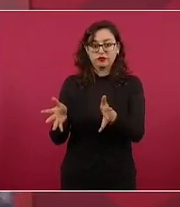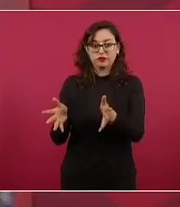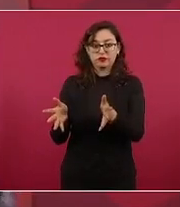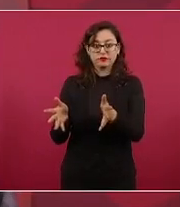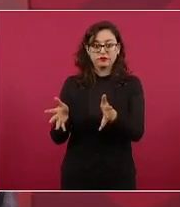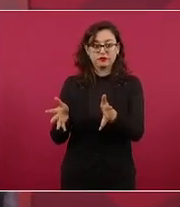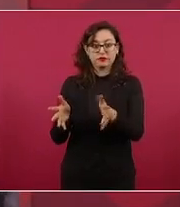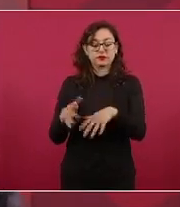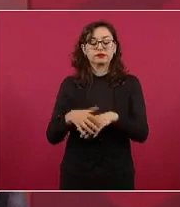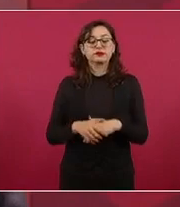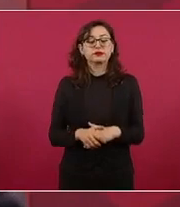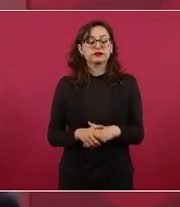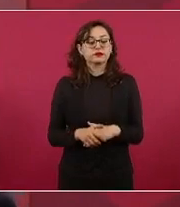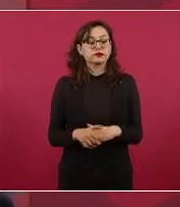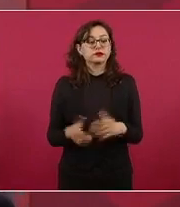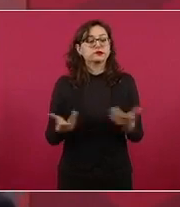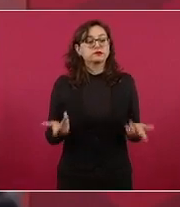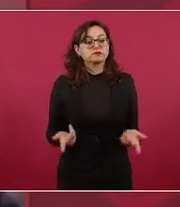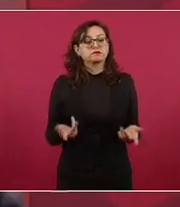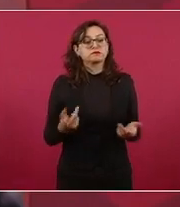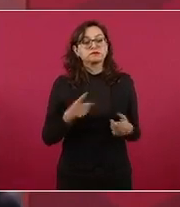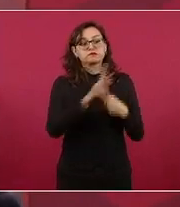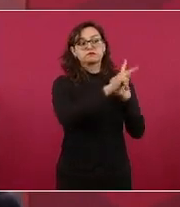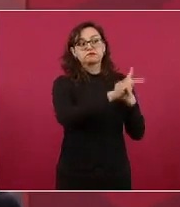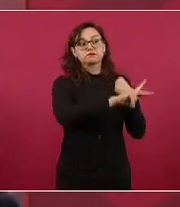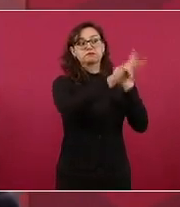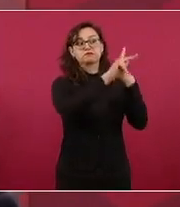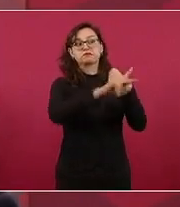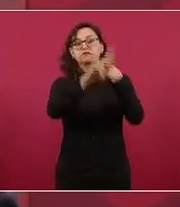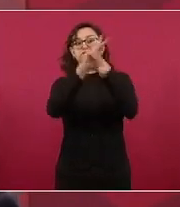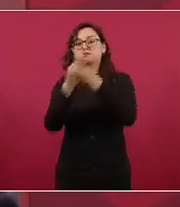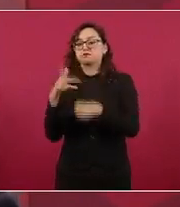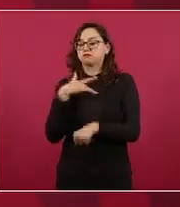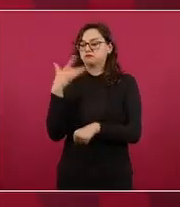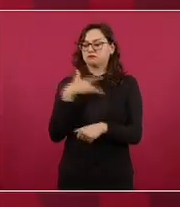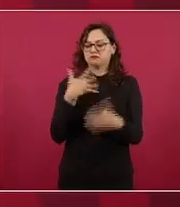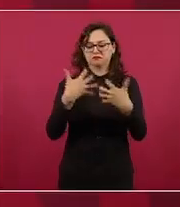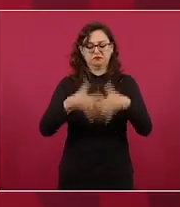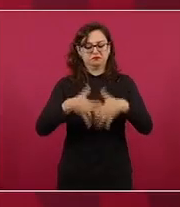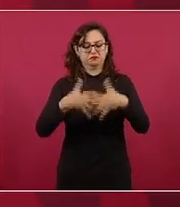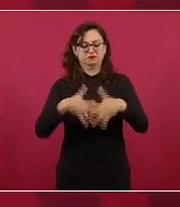porque pensaban que ya no era negocio